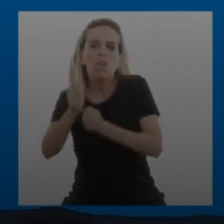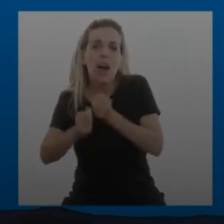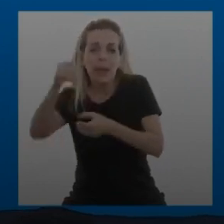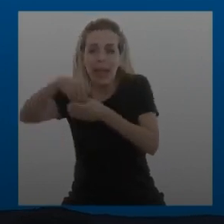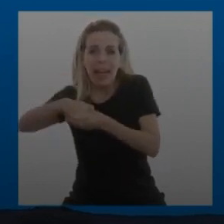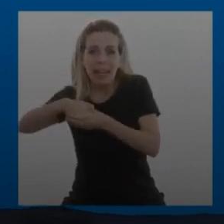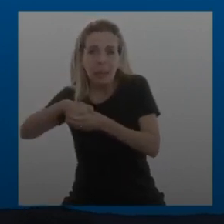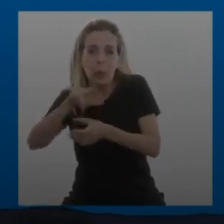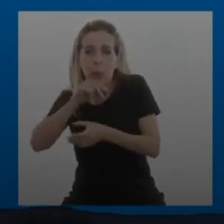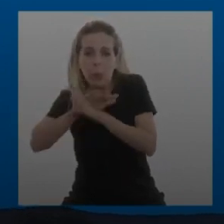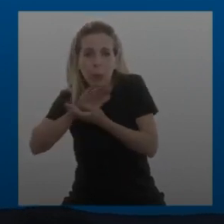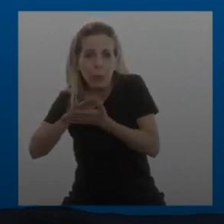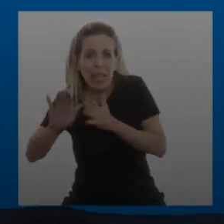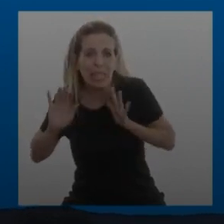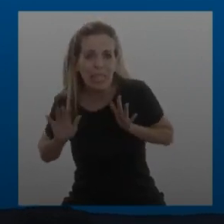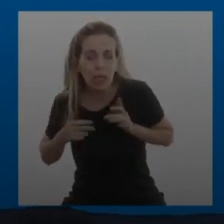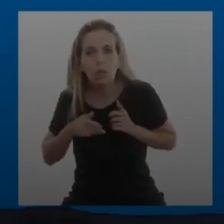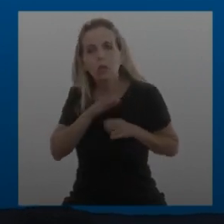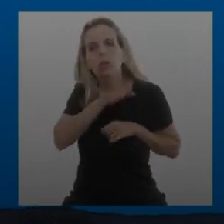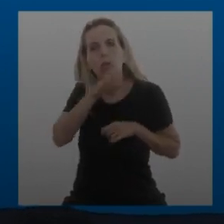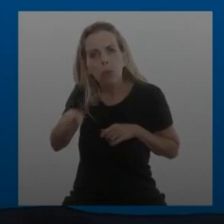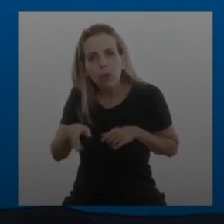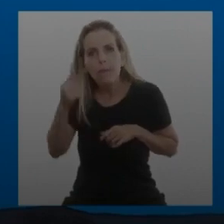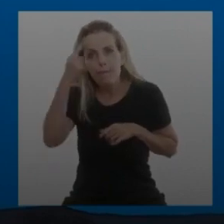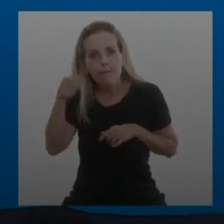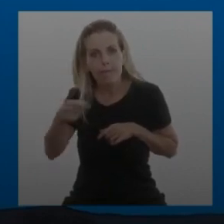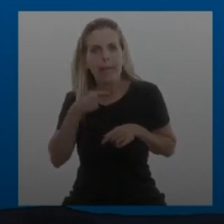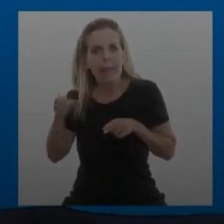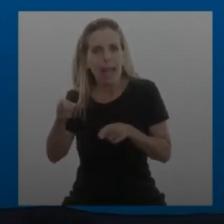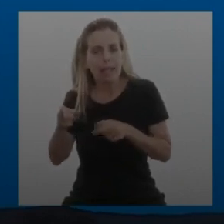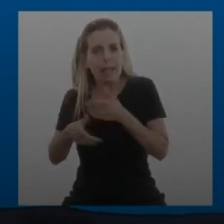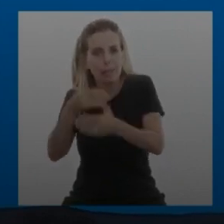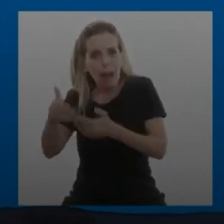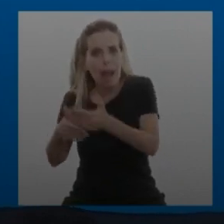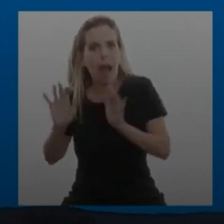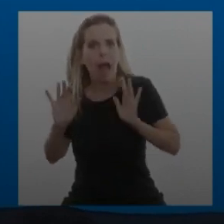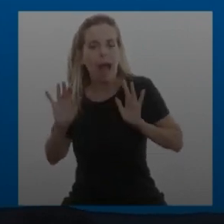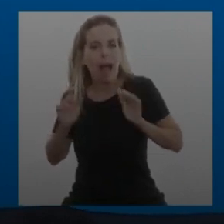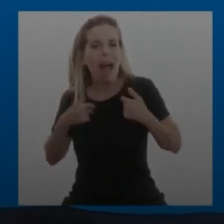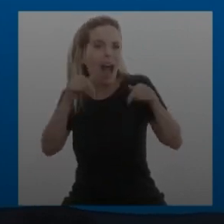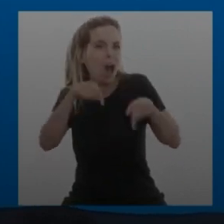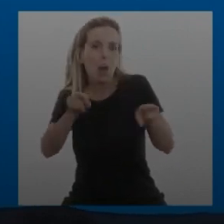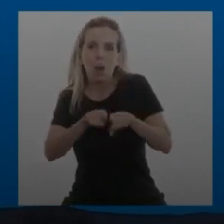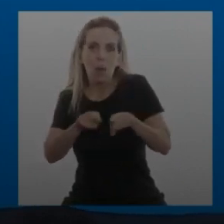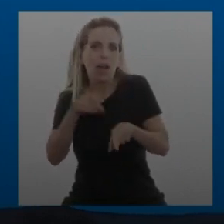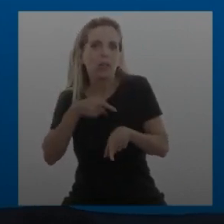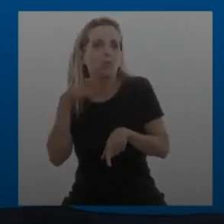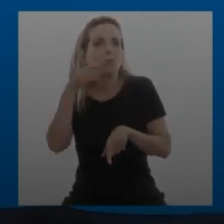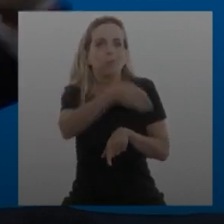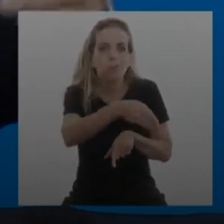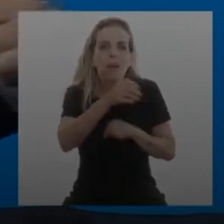con toda la intención de que eso empiece a moverse bueno, ahora vengo de ver la fábrica que ellos